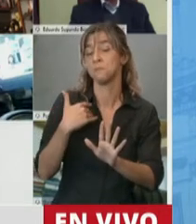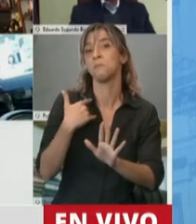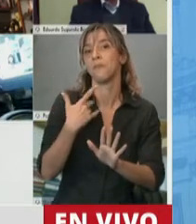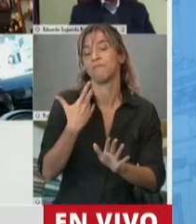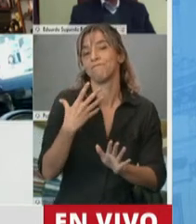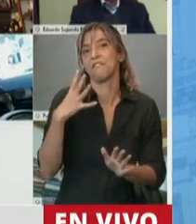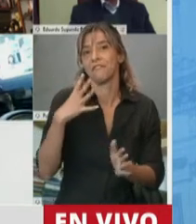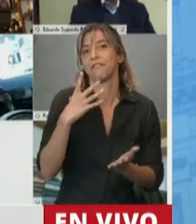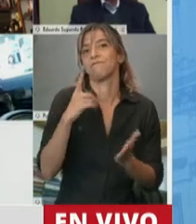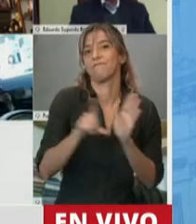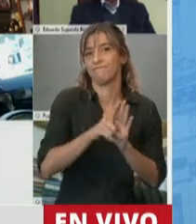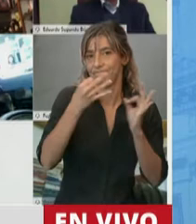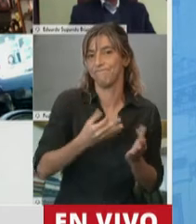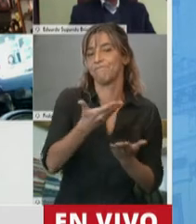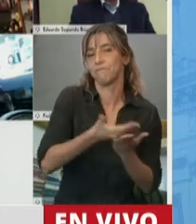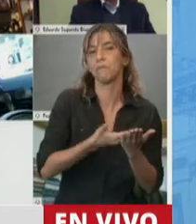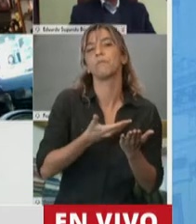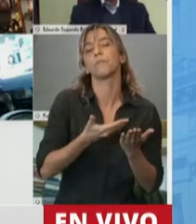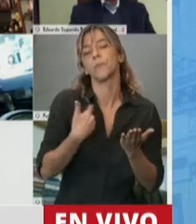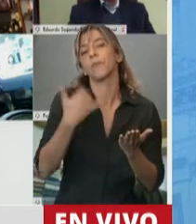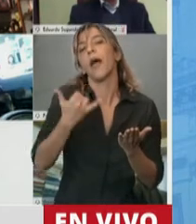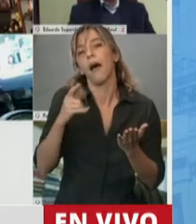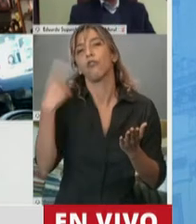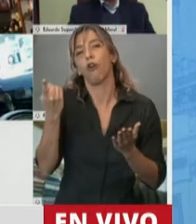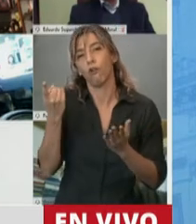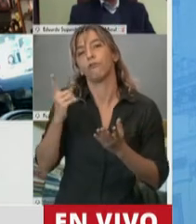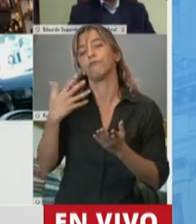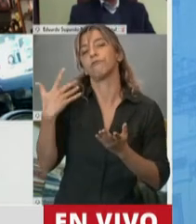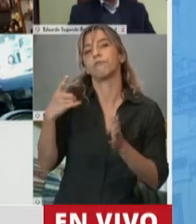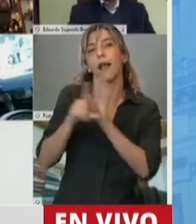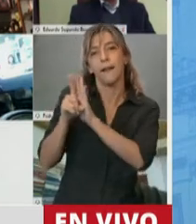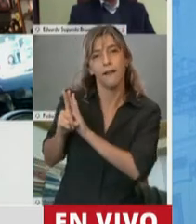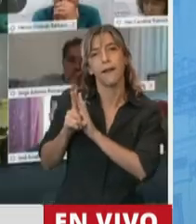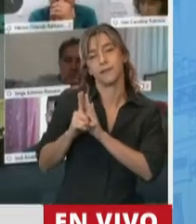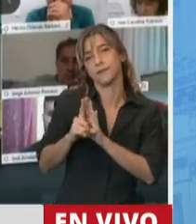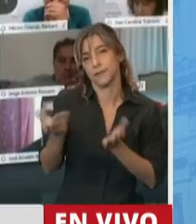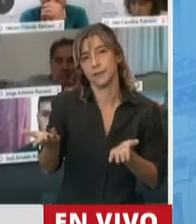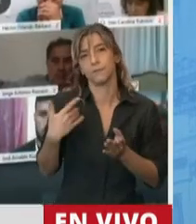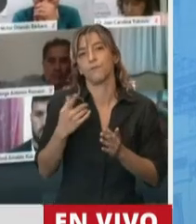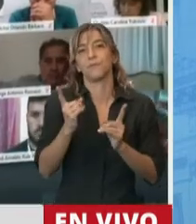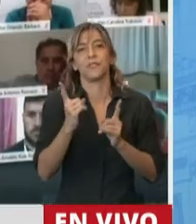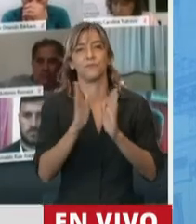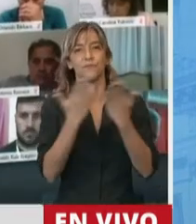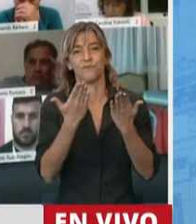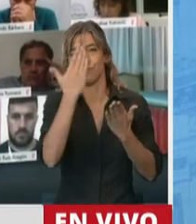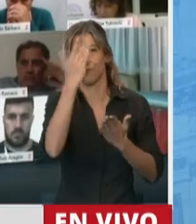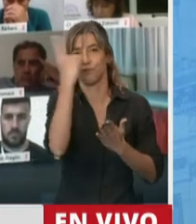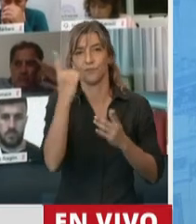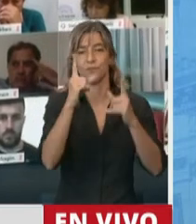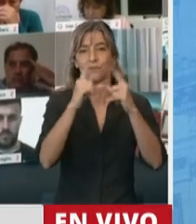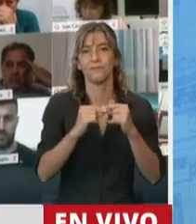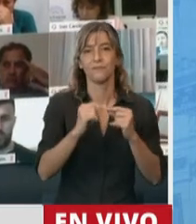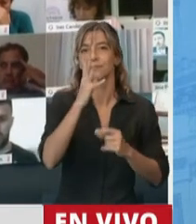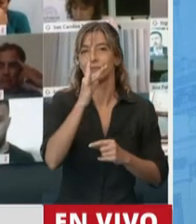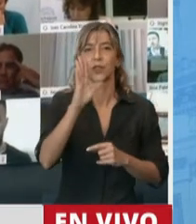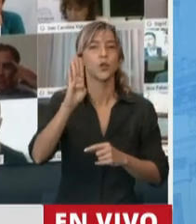diversas formas en la República Argentina goza de la protección de las leyes, conforme reza el artículo 14 bis de la Constitución. Con normas de